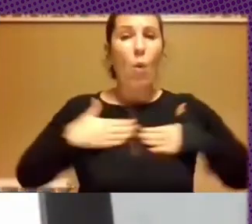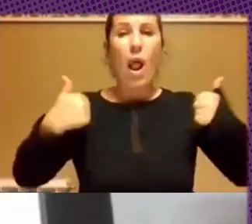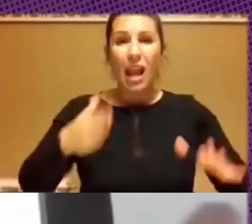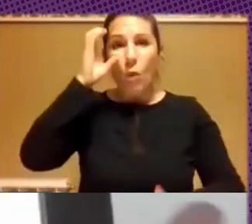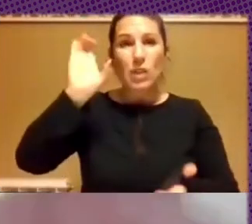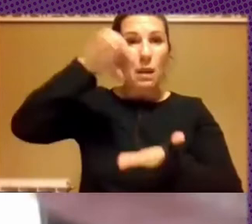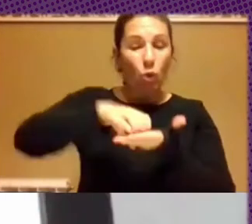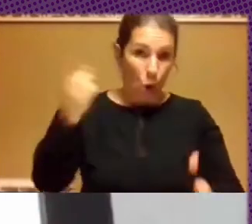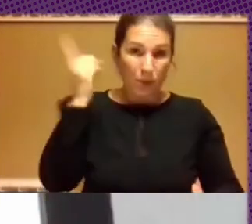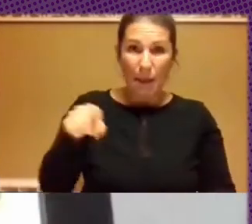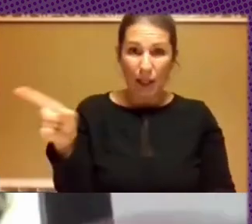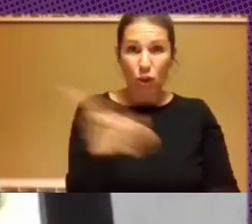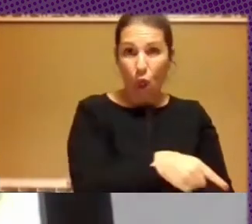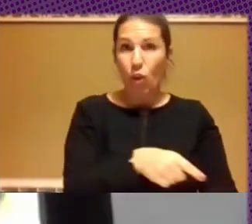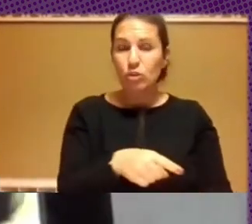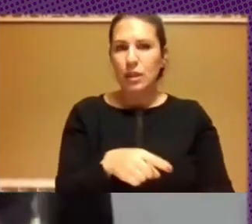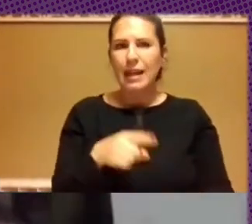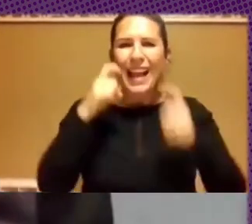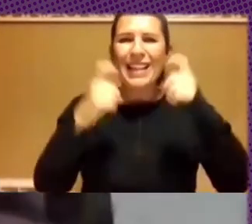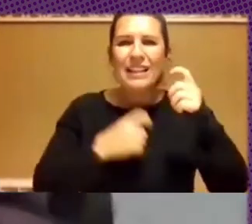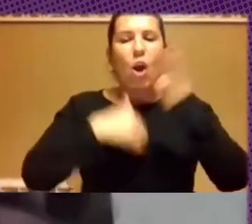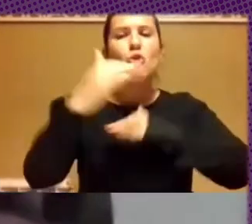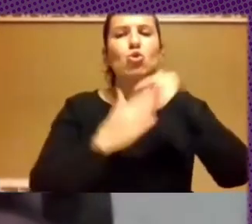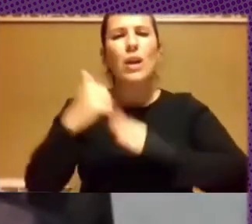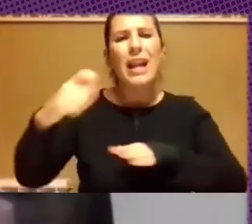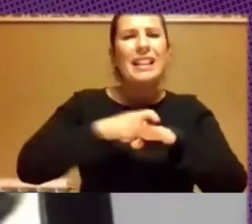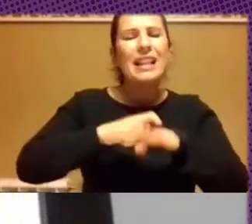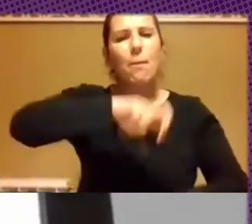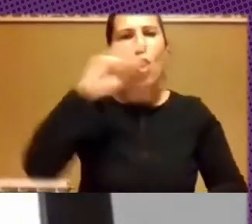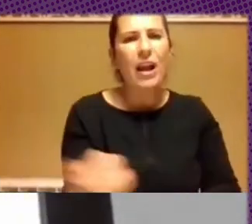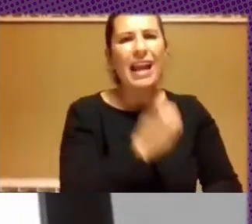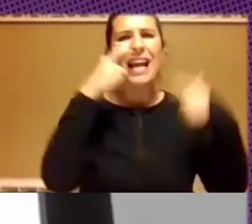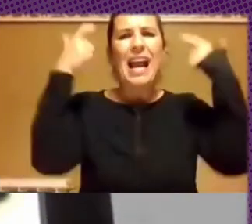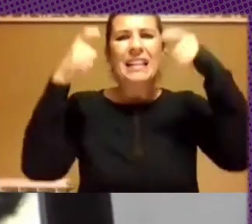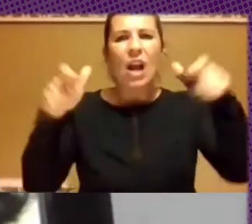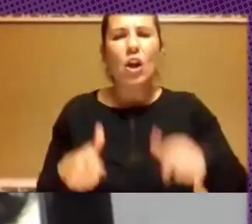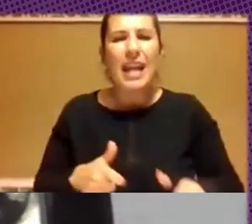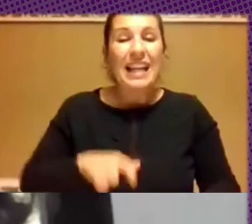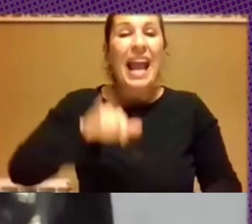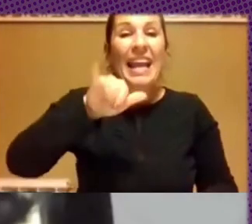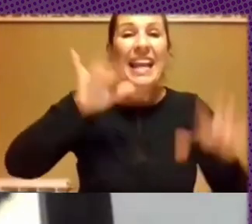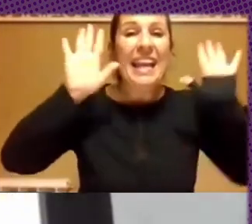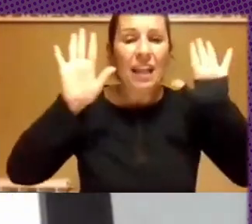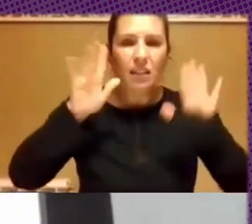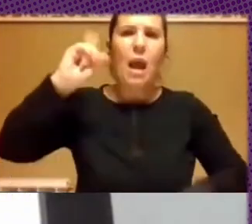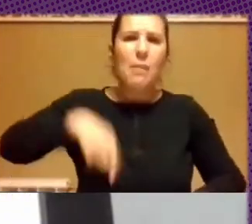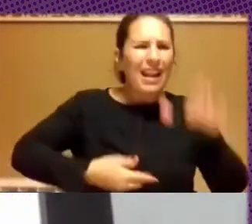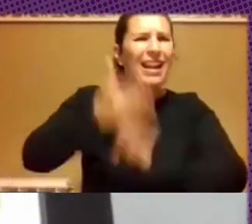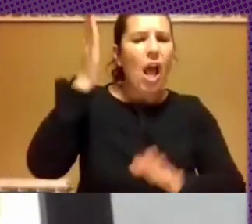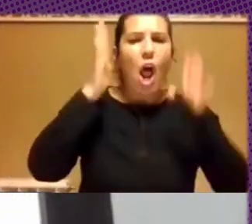saben, es tratar de construir tipologías, categorías, y ir hacia una